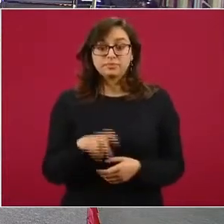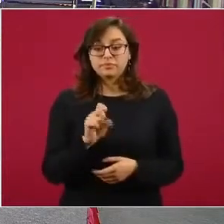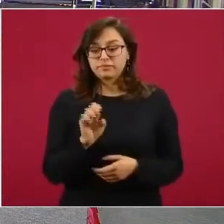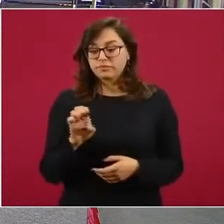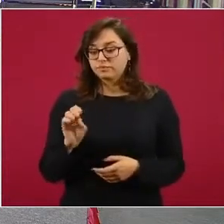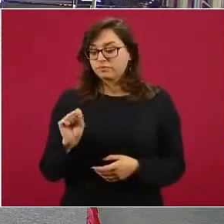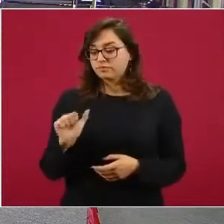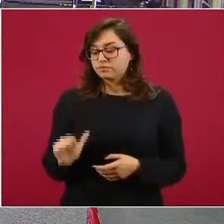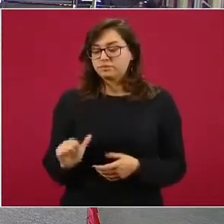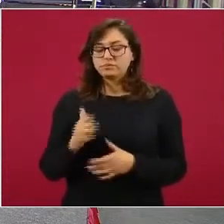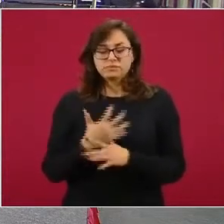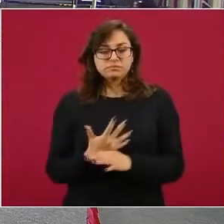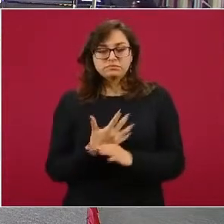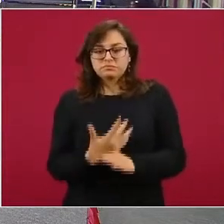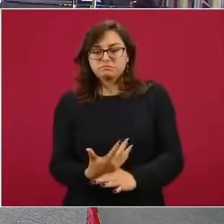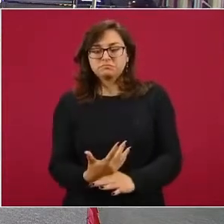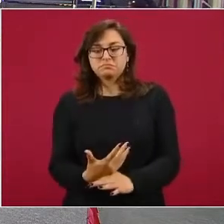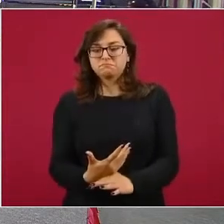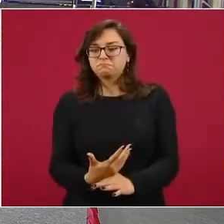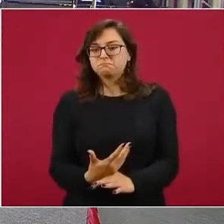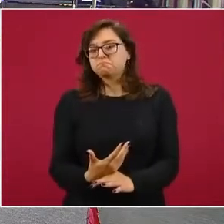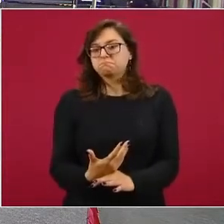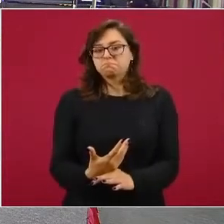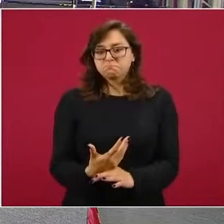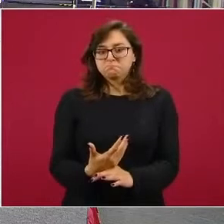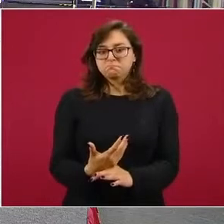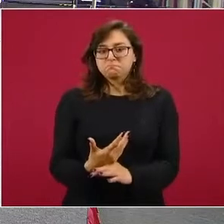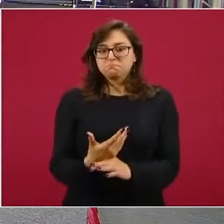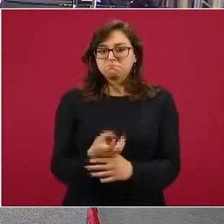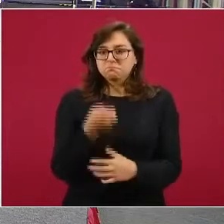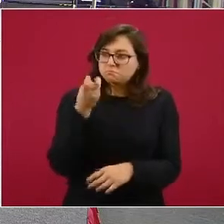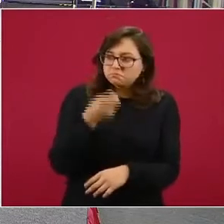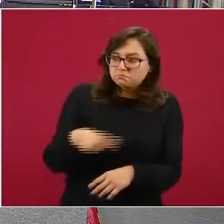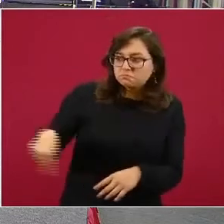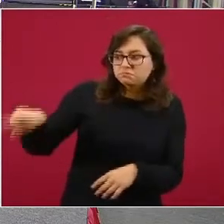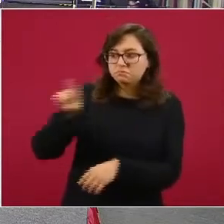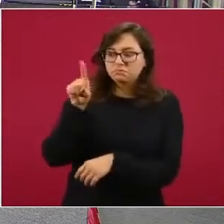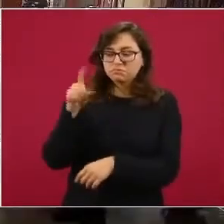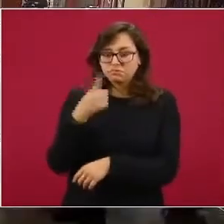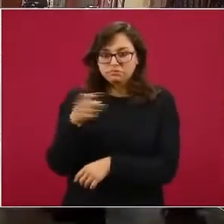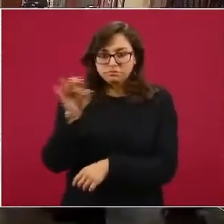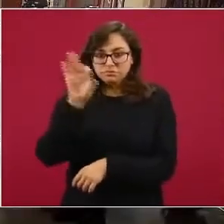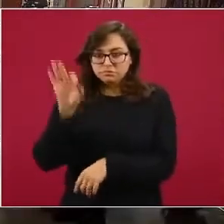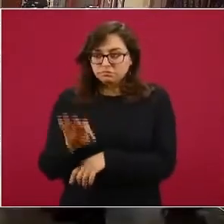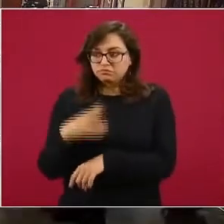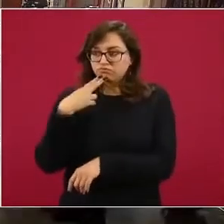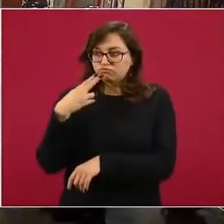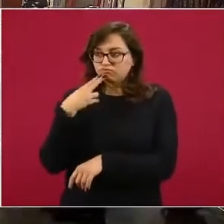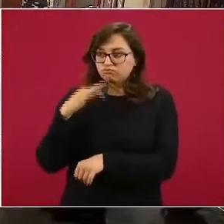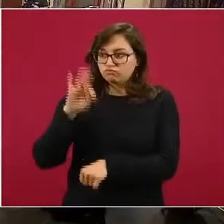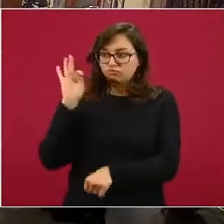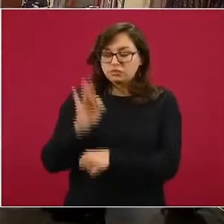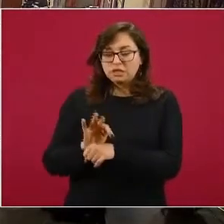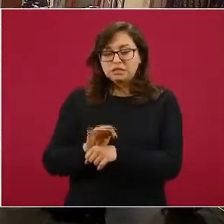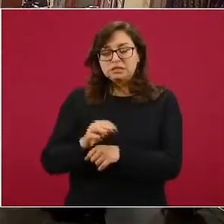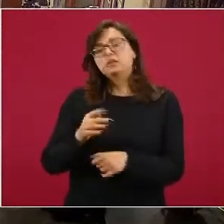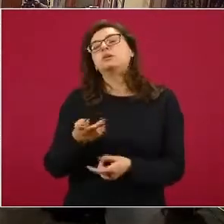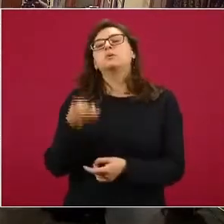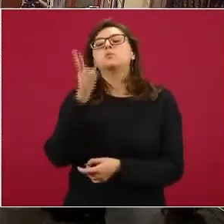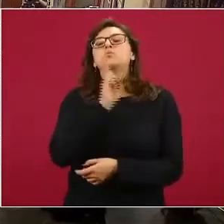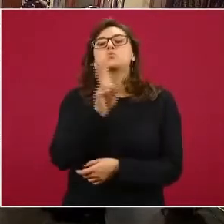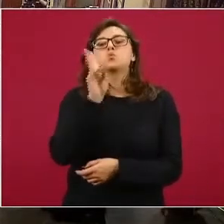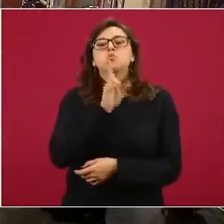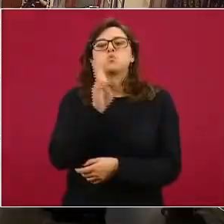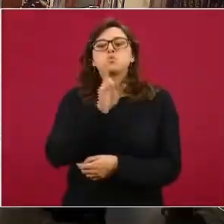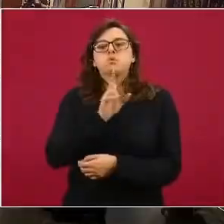no, digamos, no respalda al 100% el uso de estas pruebas rápidas, que es una de las